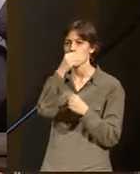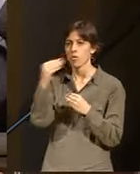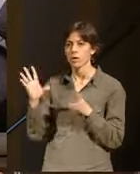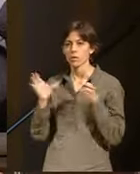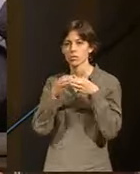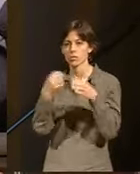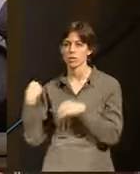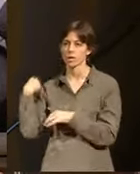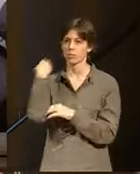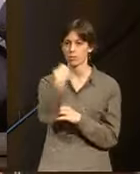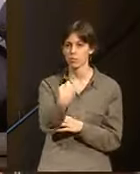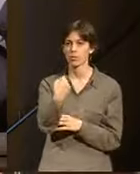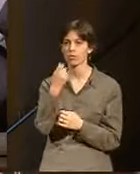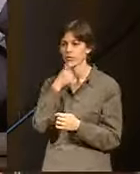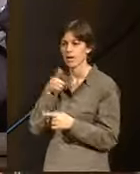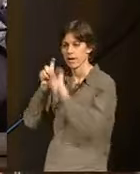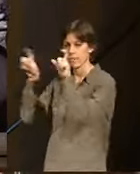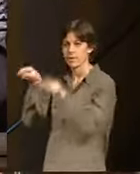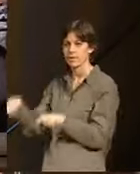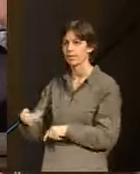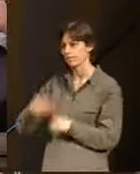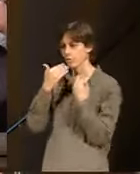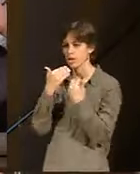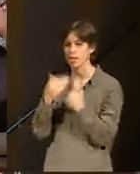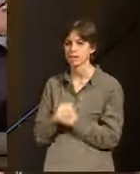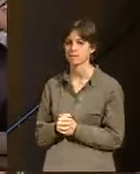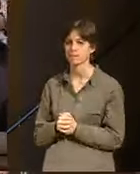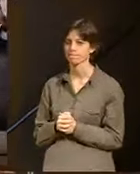siempre nos tendréis a vuestro lado. Muchas gracias. Muchas gracias.